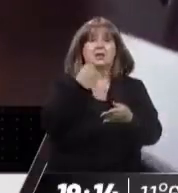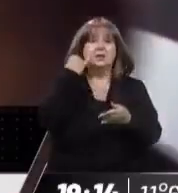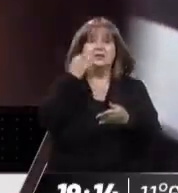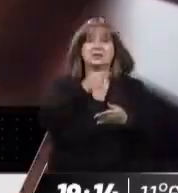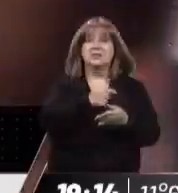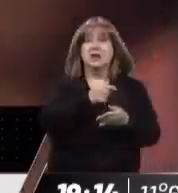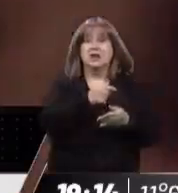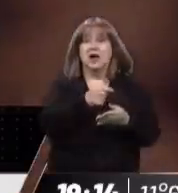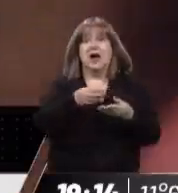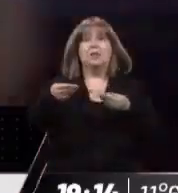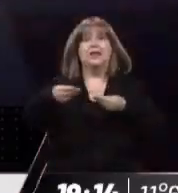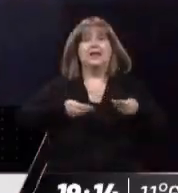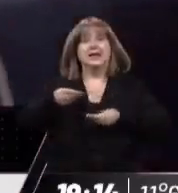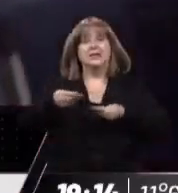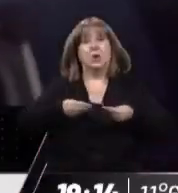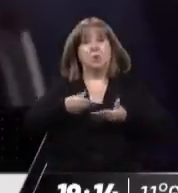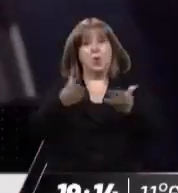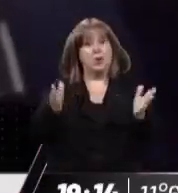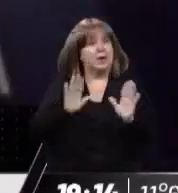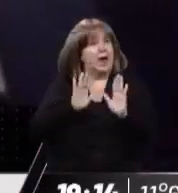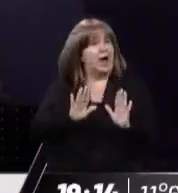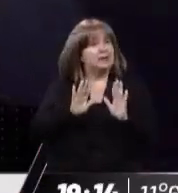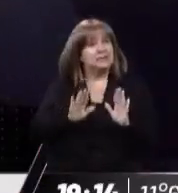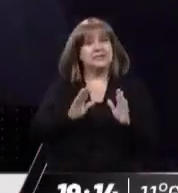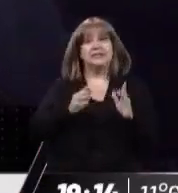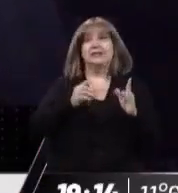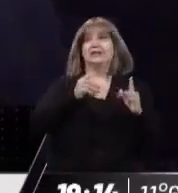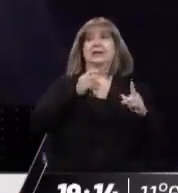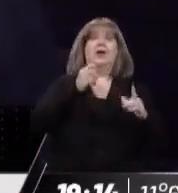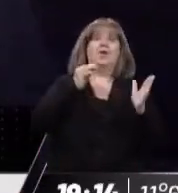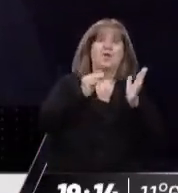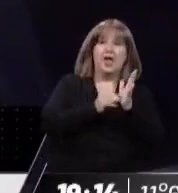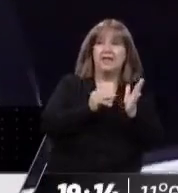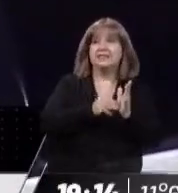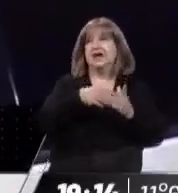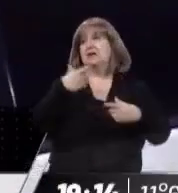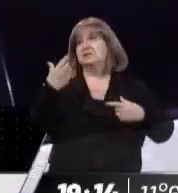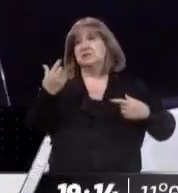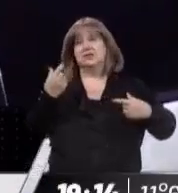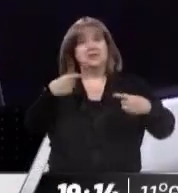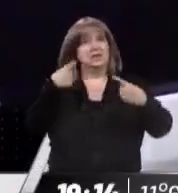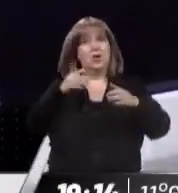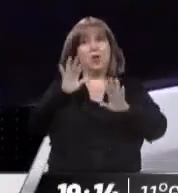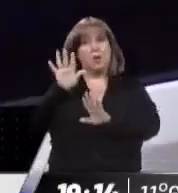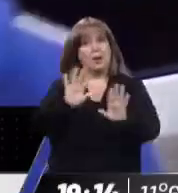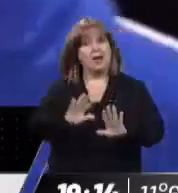funcionamiento, no solamente de la administración pública, sino de todos los servicios públicos y la actividad privada en la provincia,